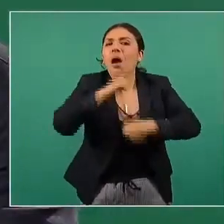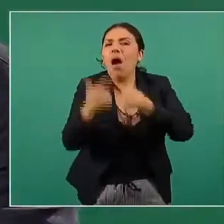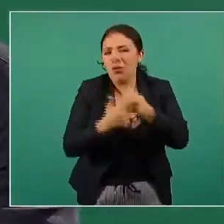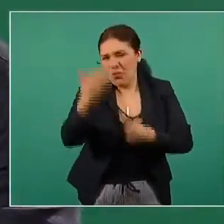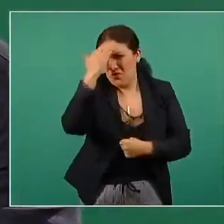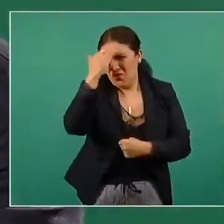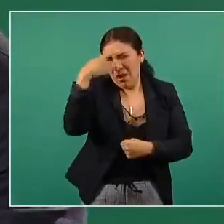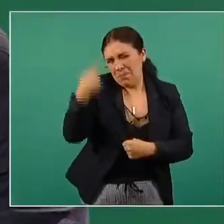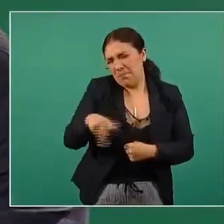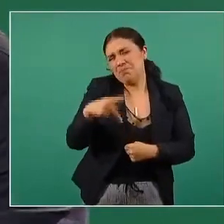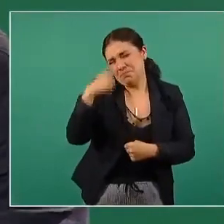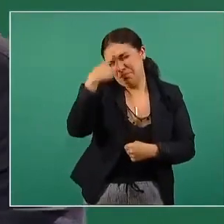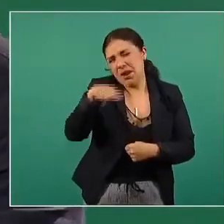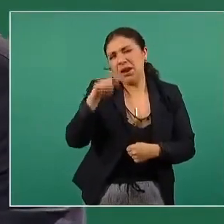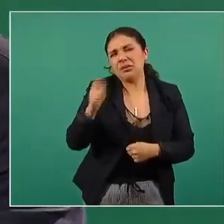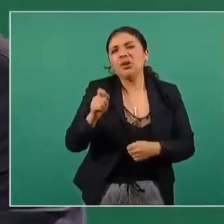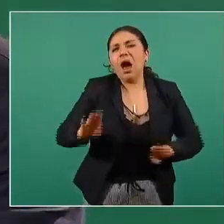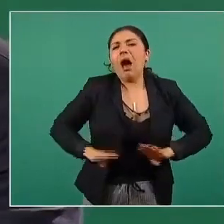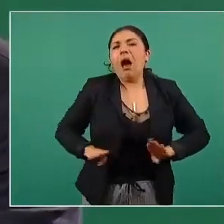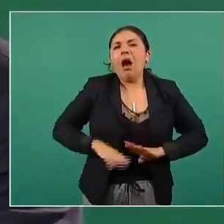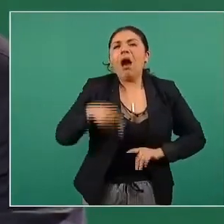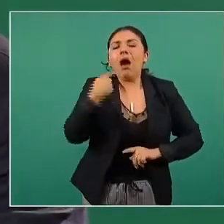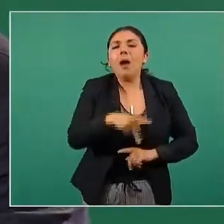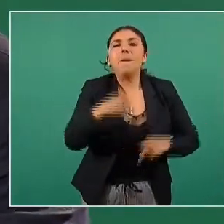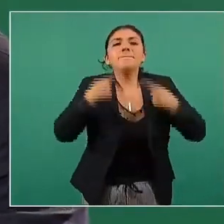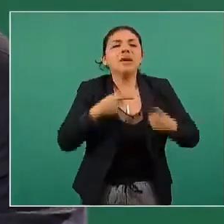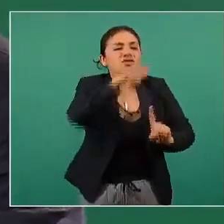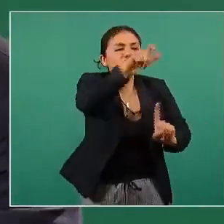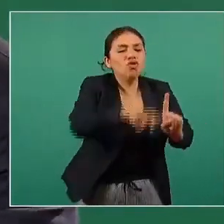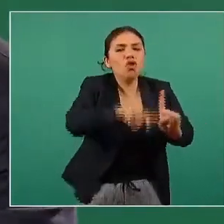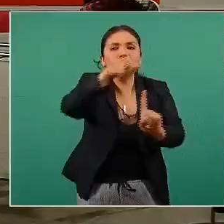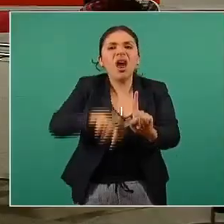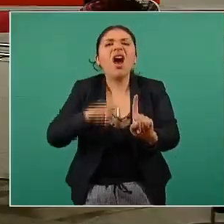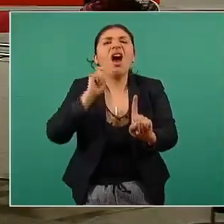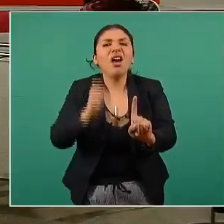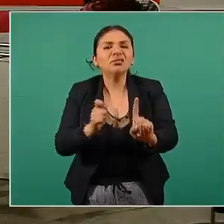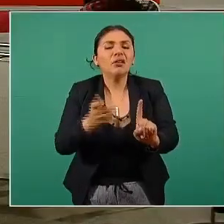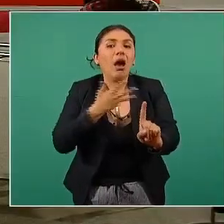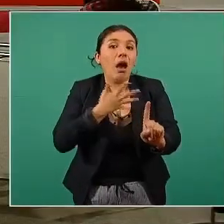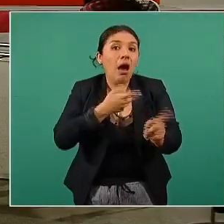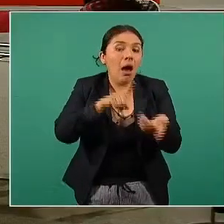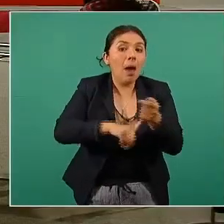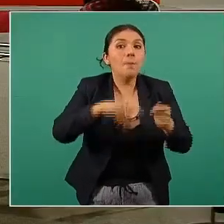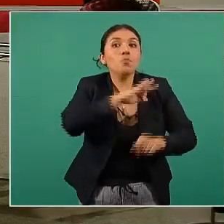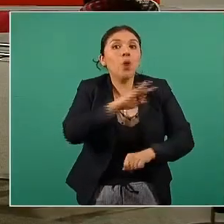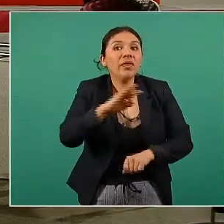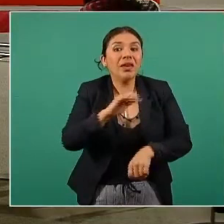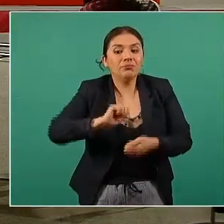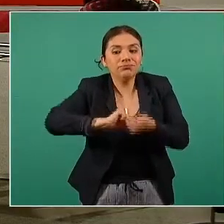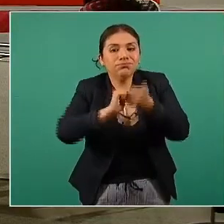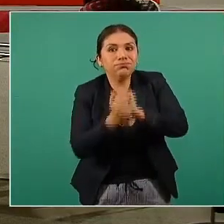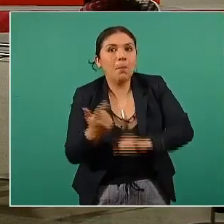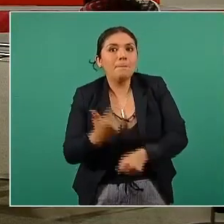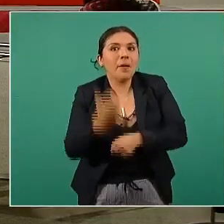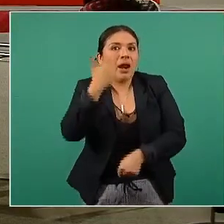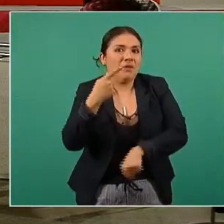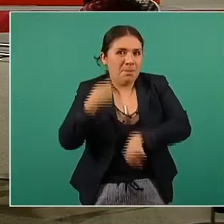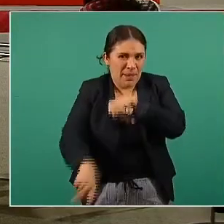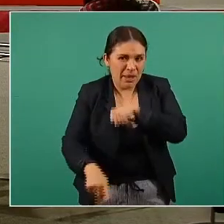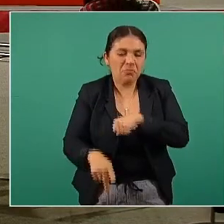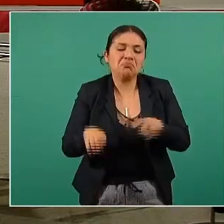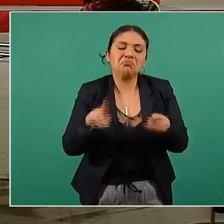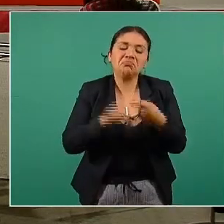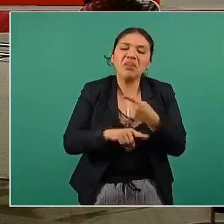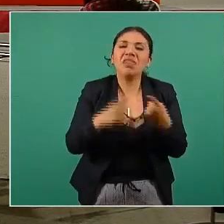se conoce en medicina, las condiciones de la persona que exponen a mayor riesgo. Ciertas enfermedades,